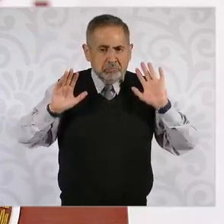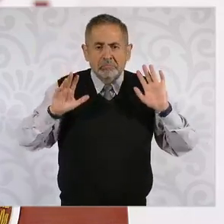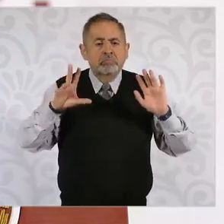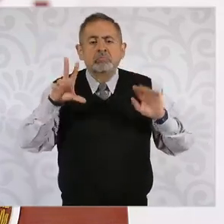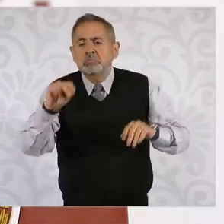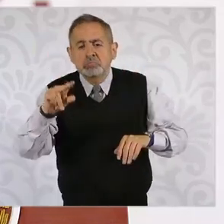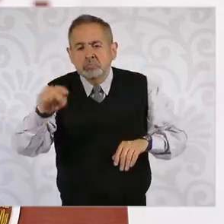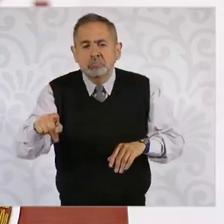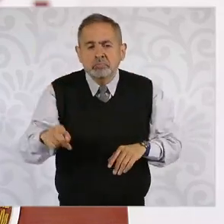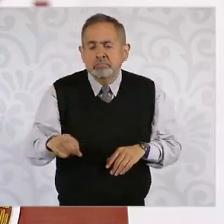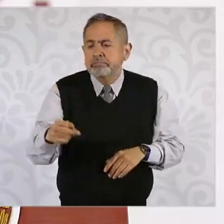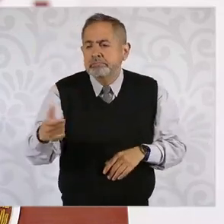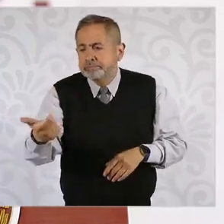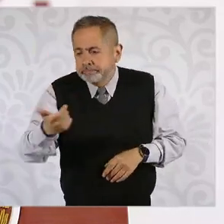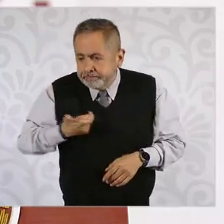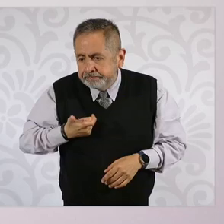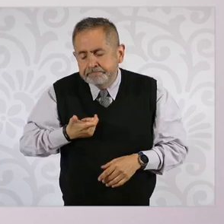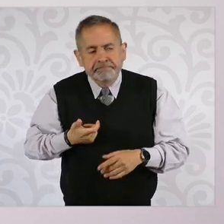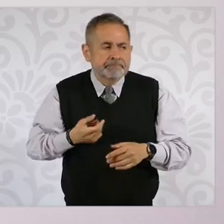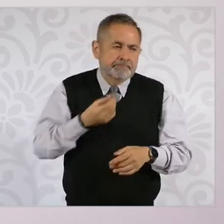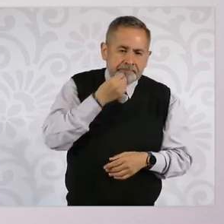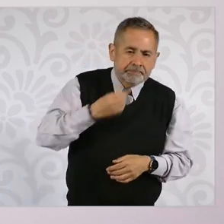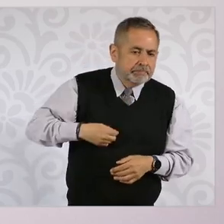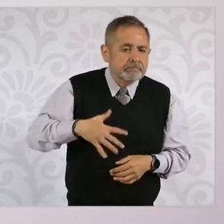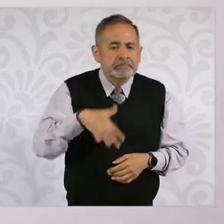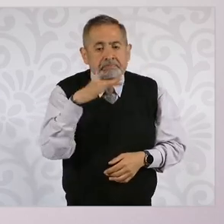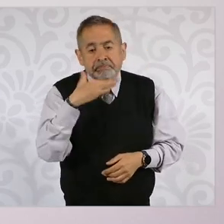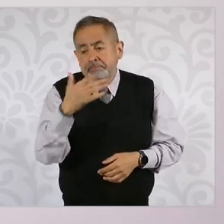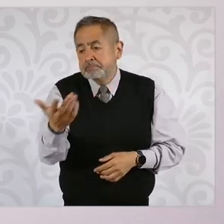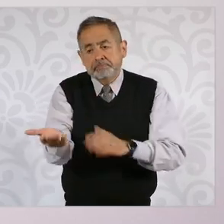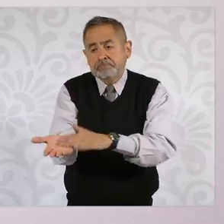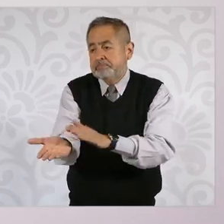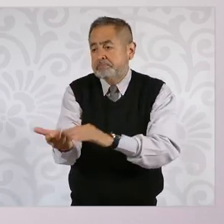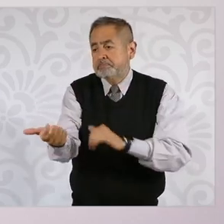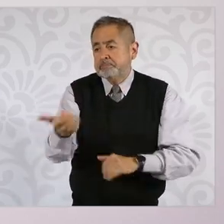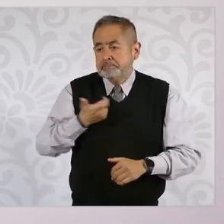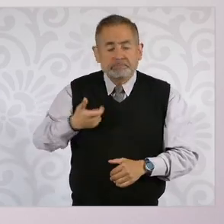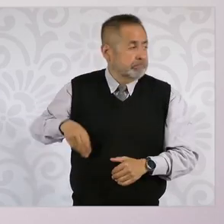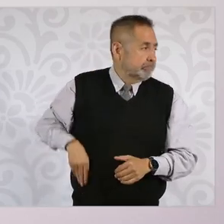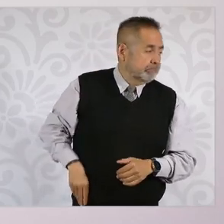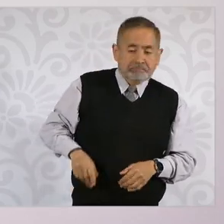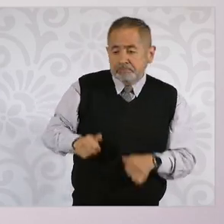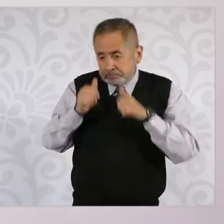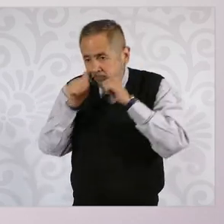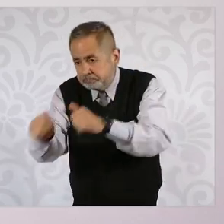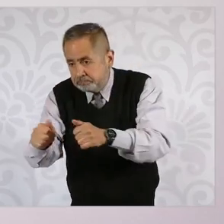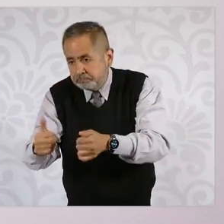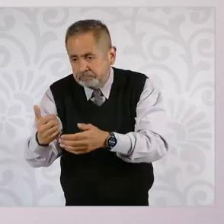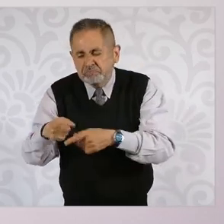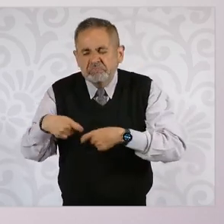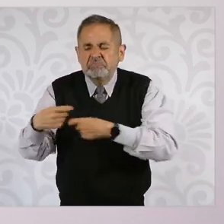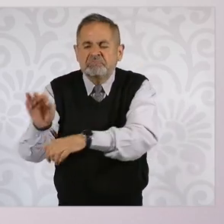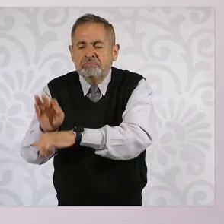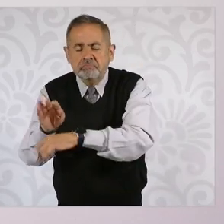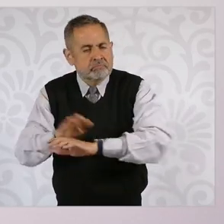por un proceso mercantil corrupto para poder ganar un juicio